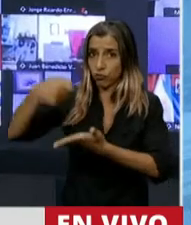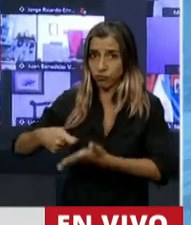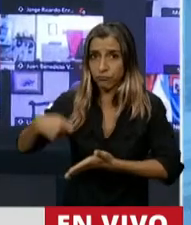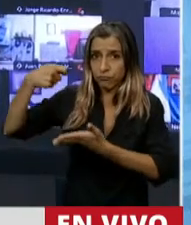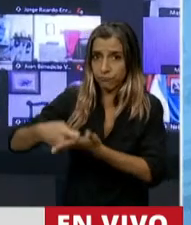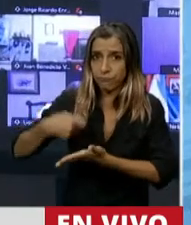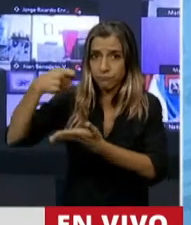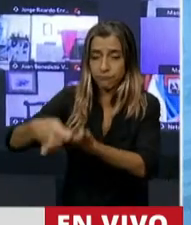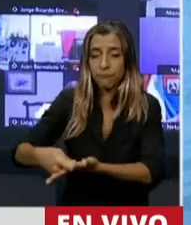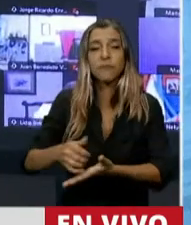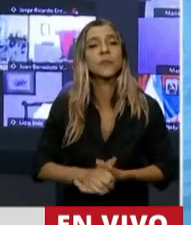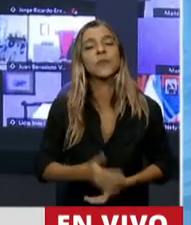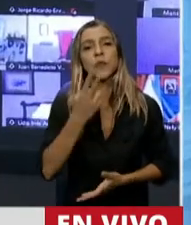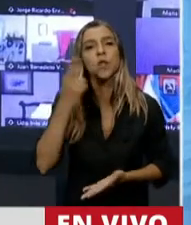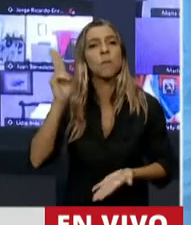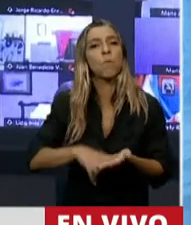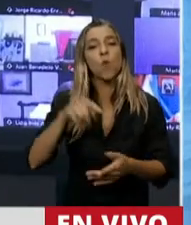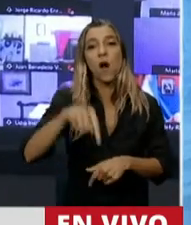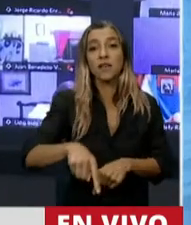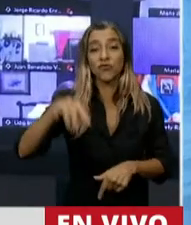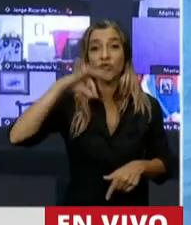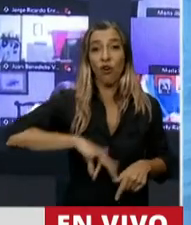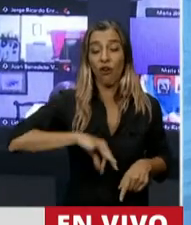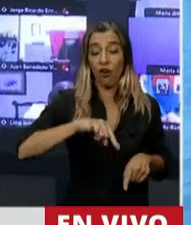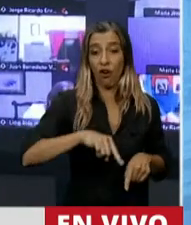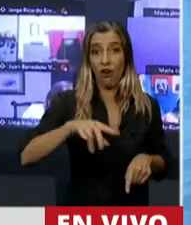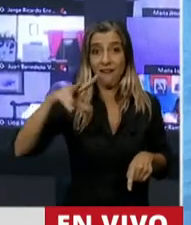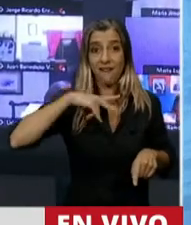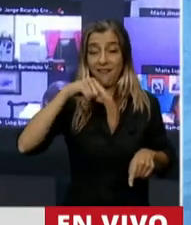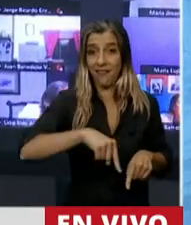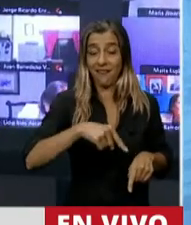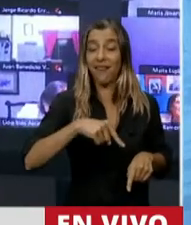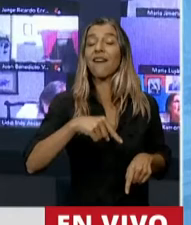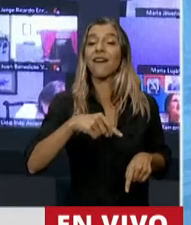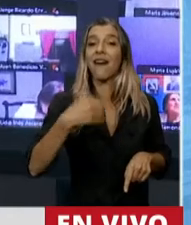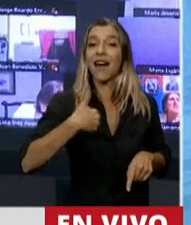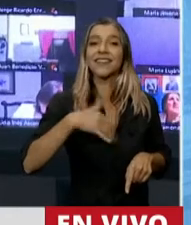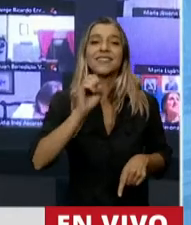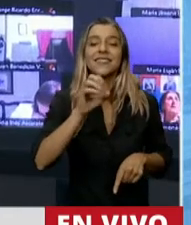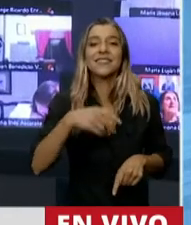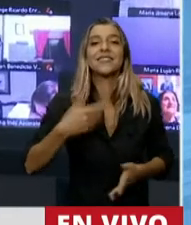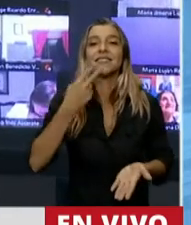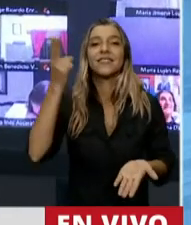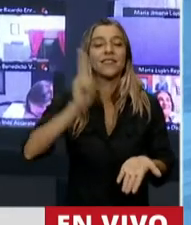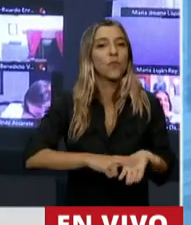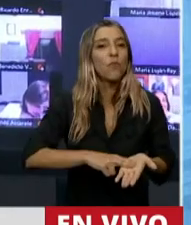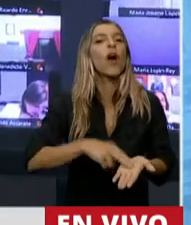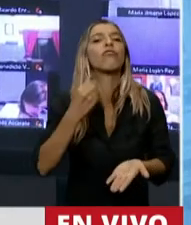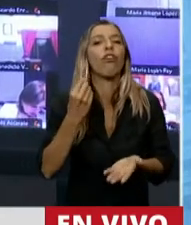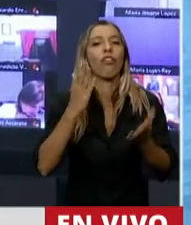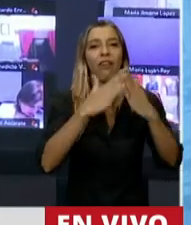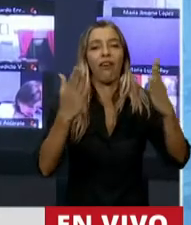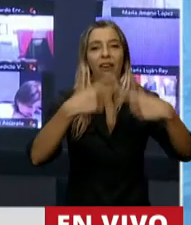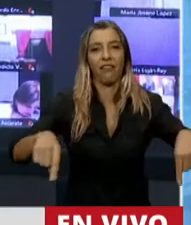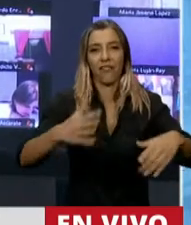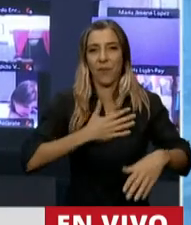El impuesto directo a la riqueza en la Argentina se llama impuesto a los bienes personales. Y ¿sabe qué? Es